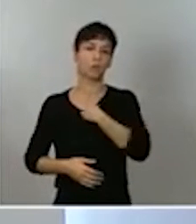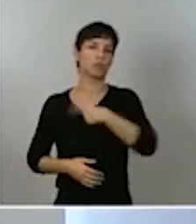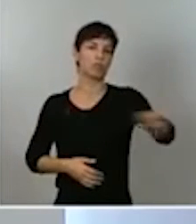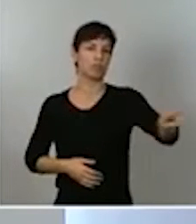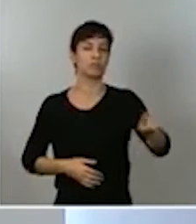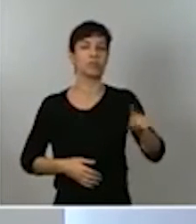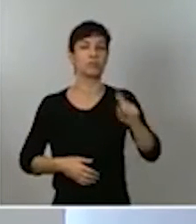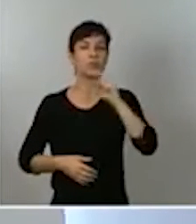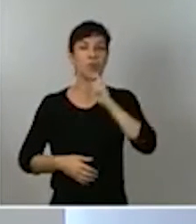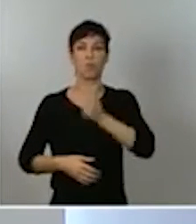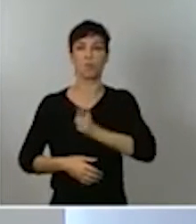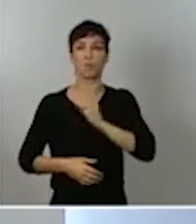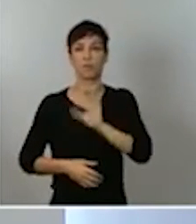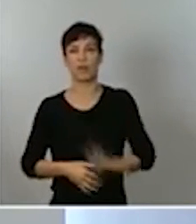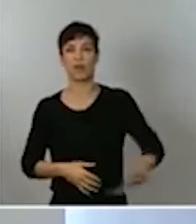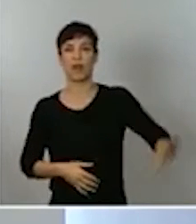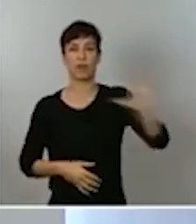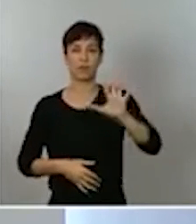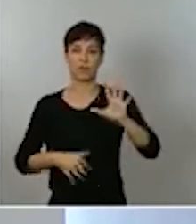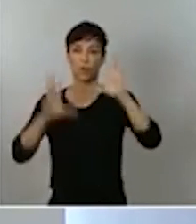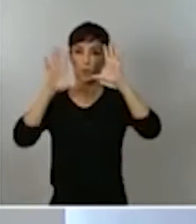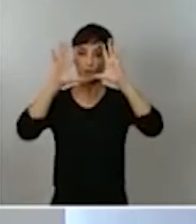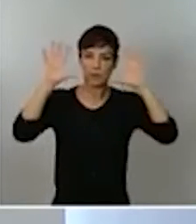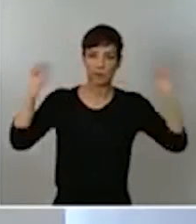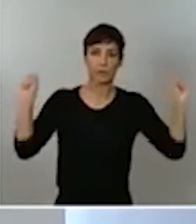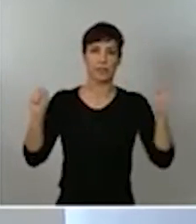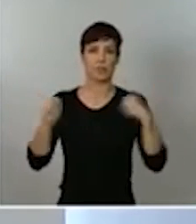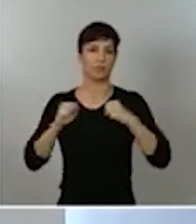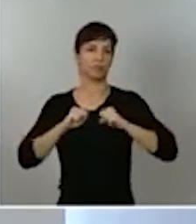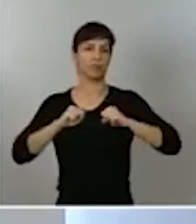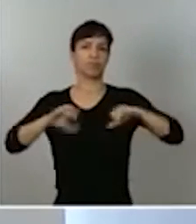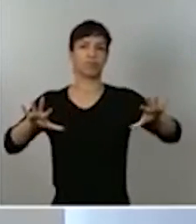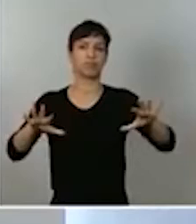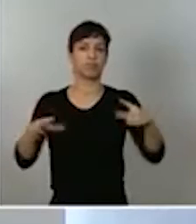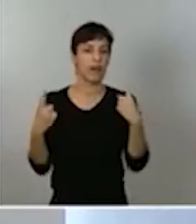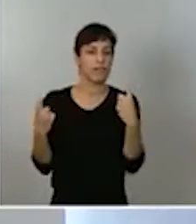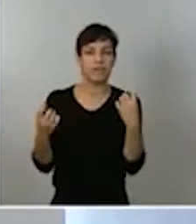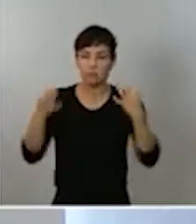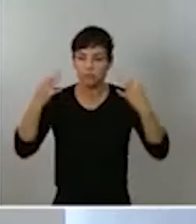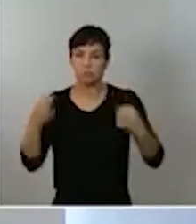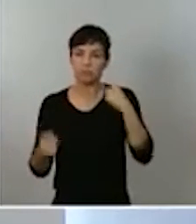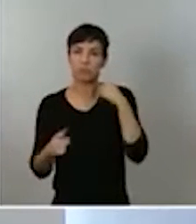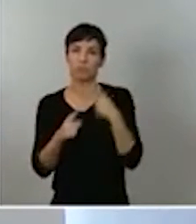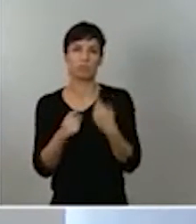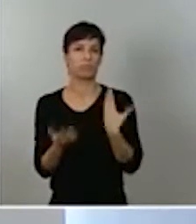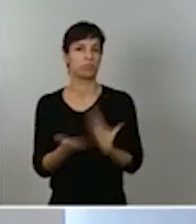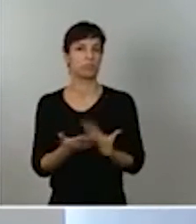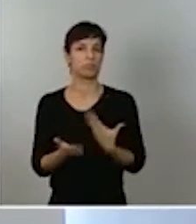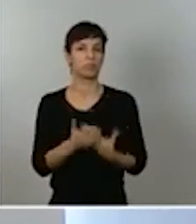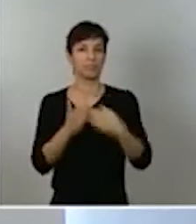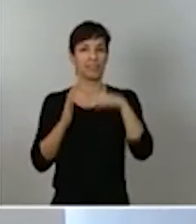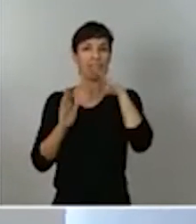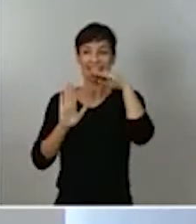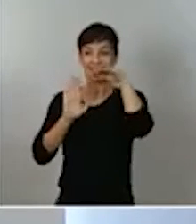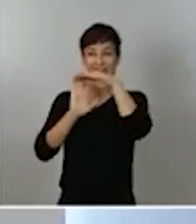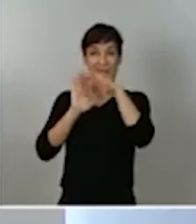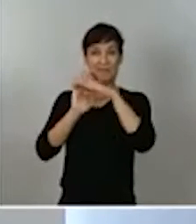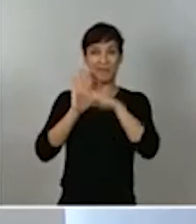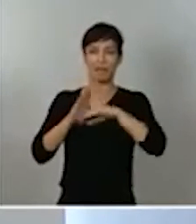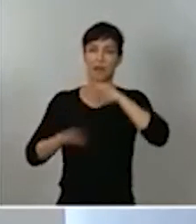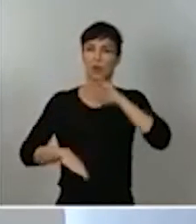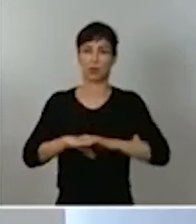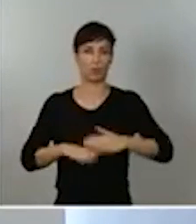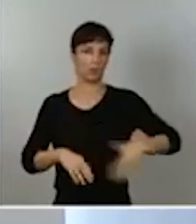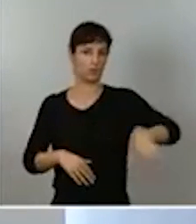Policía Nacional y Guardia Civil precisos y necesarios para garantizar el cumplimiento de las medidas que hemos aprobado con el